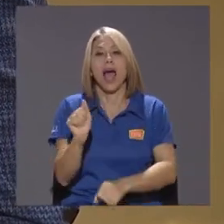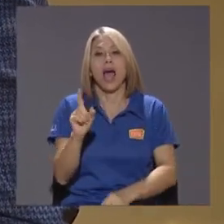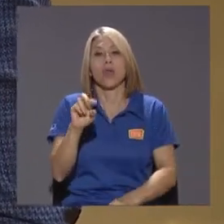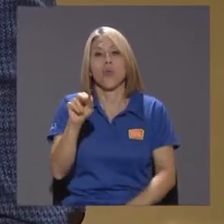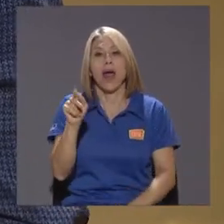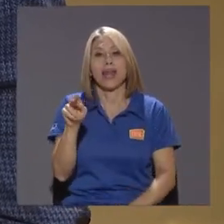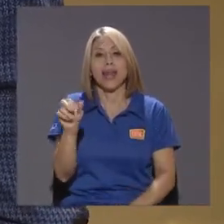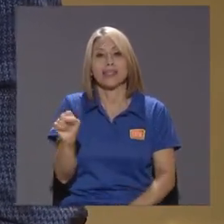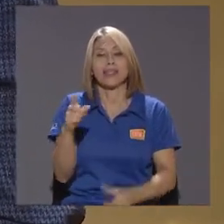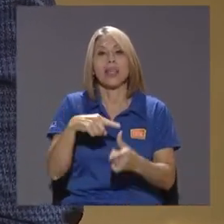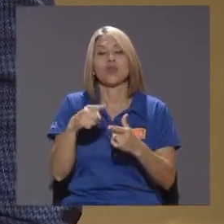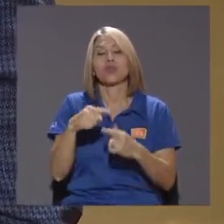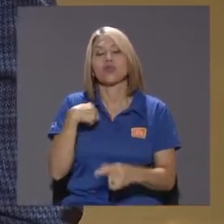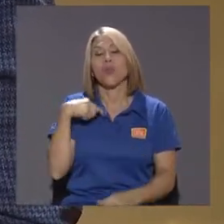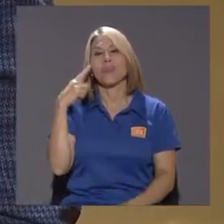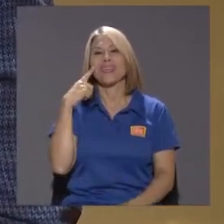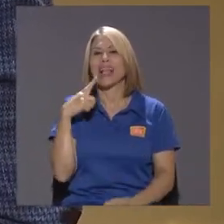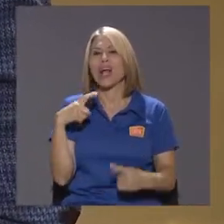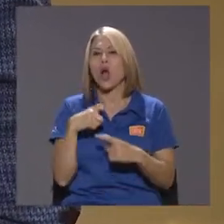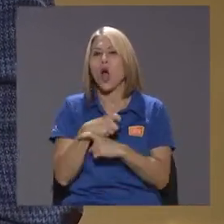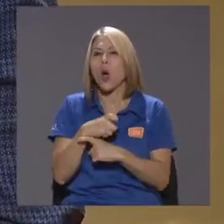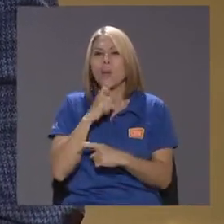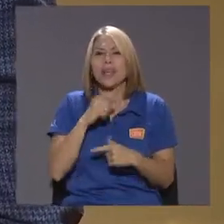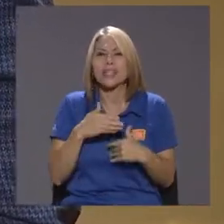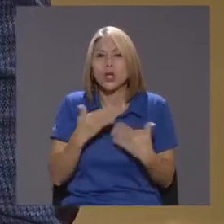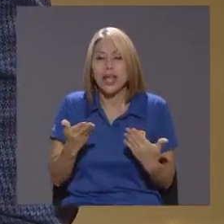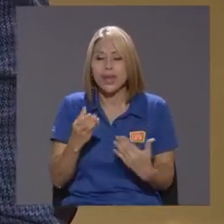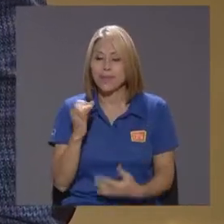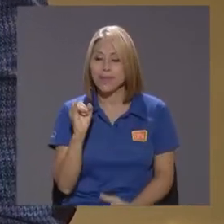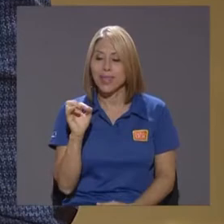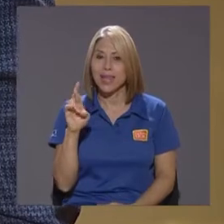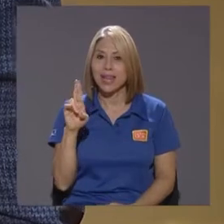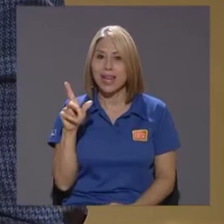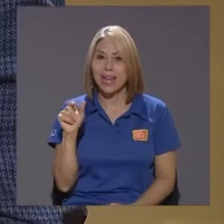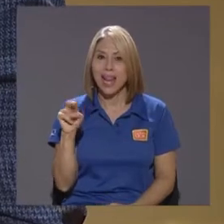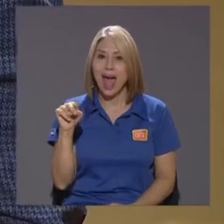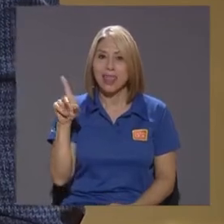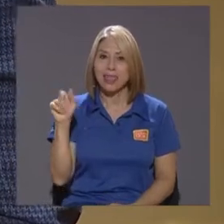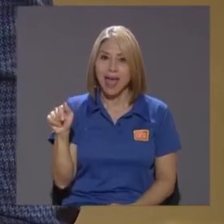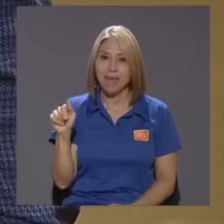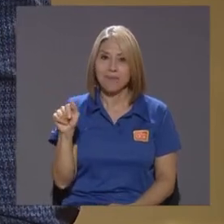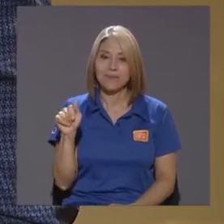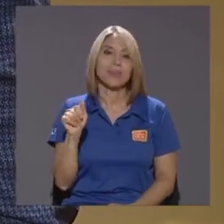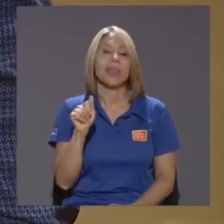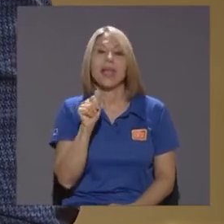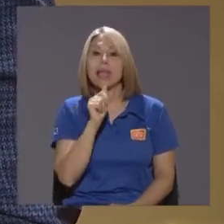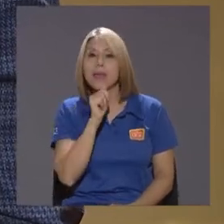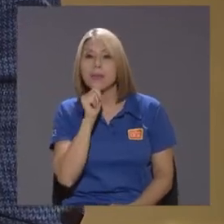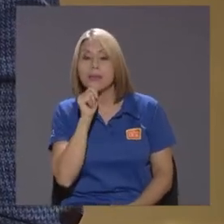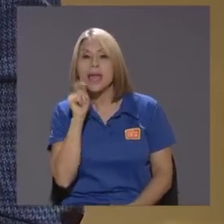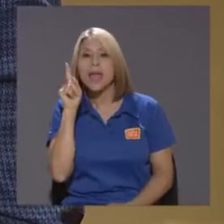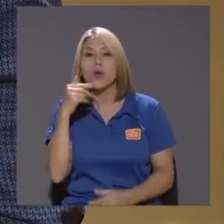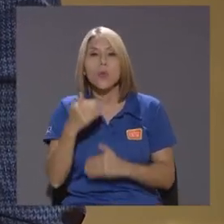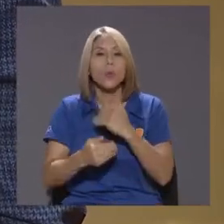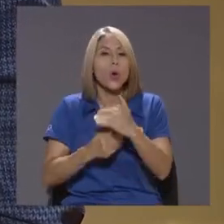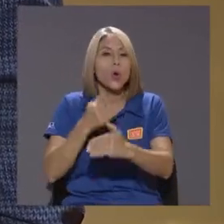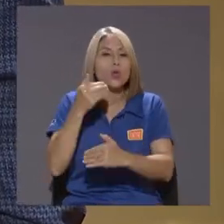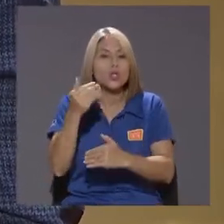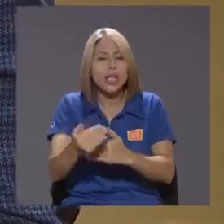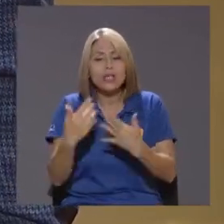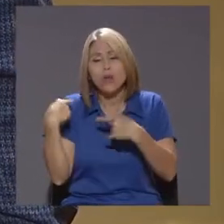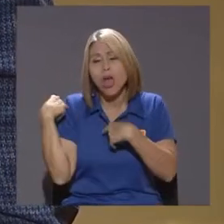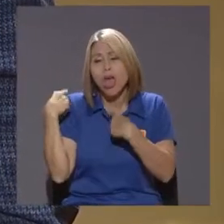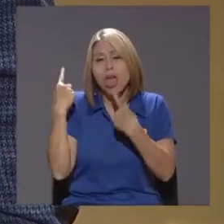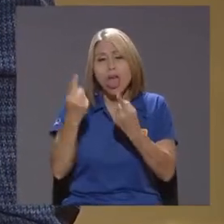complicación? La complicación Es que Irlanda En un proceso Larguísimo De una guerra civil Entre Irlanda del norte Católicos y protestantes